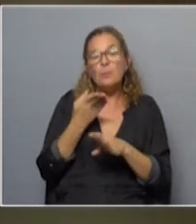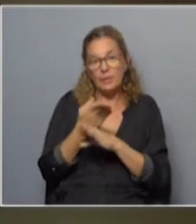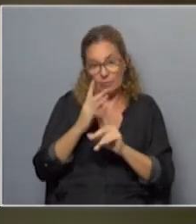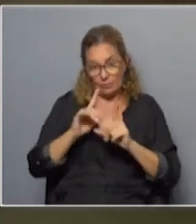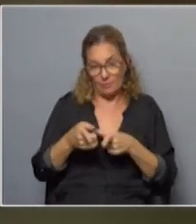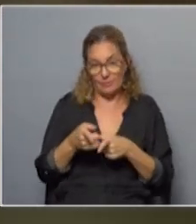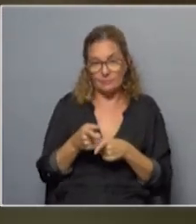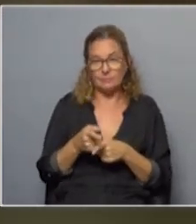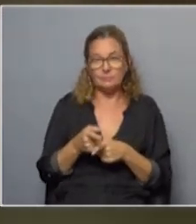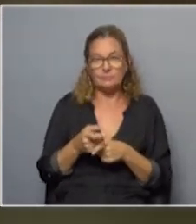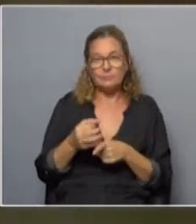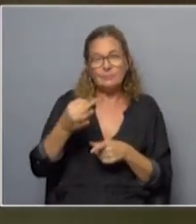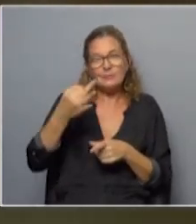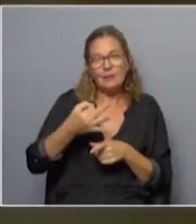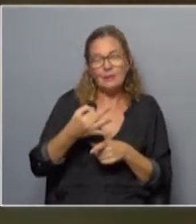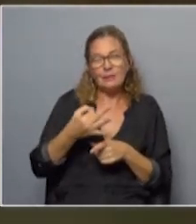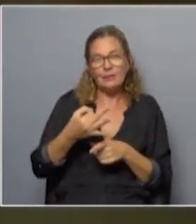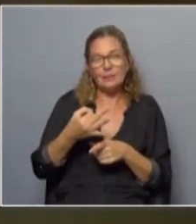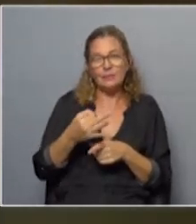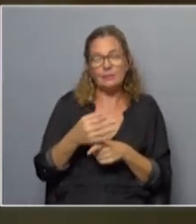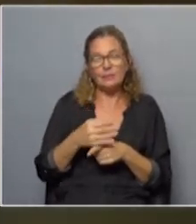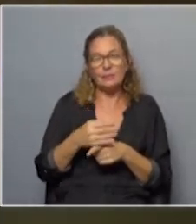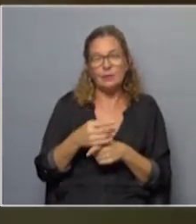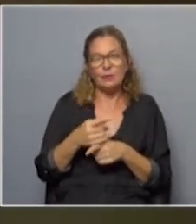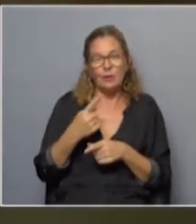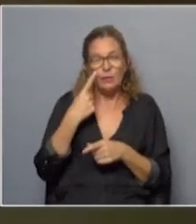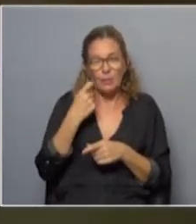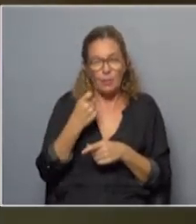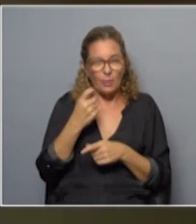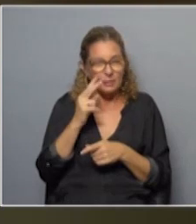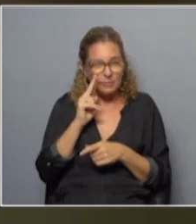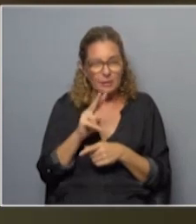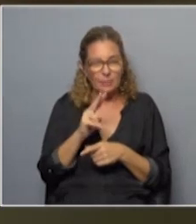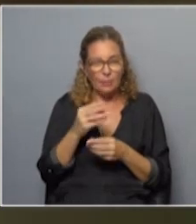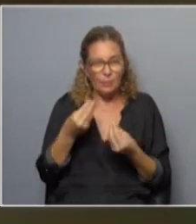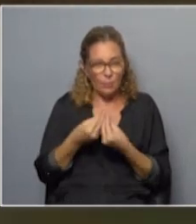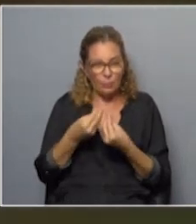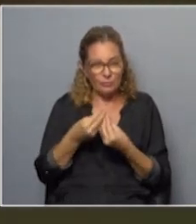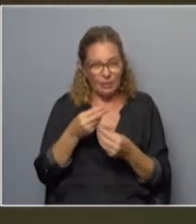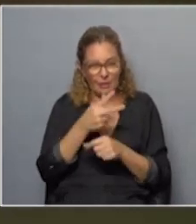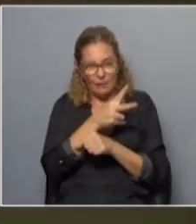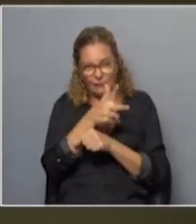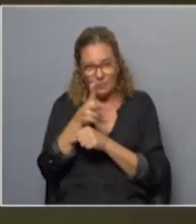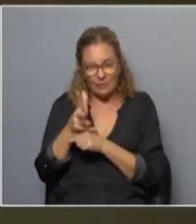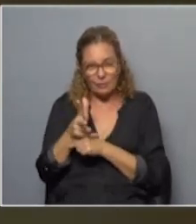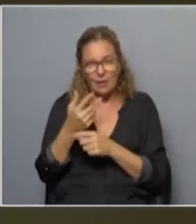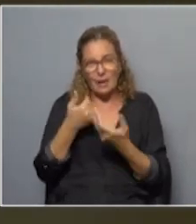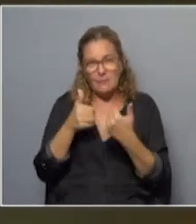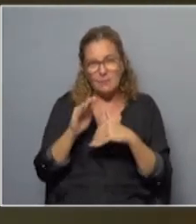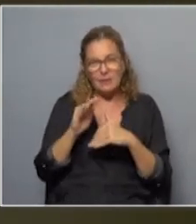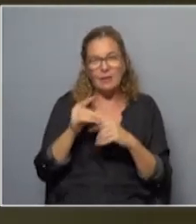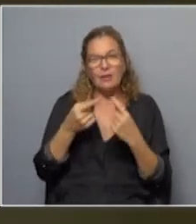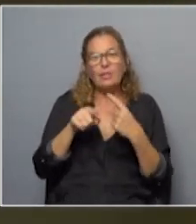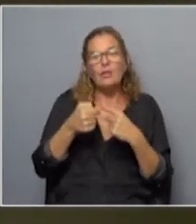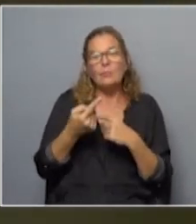Sí, exactamente. Nosotros lo que observamos es que muchas de estas filmaciones empiezan después